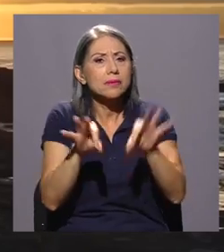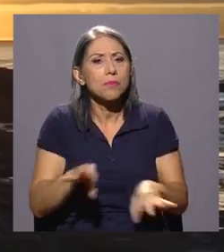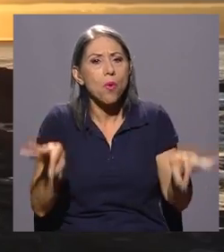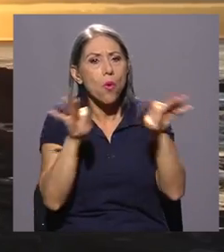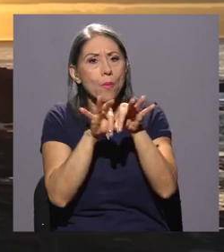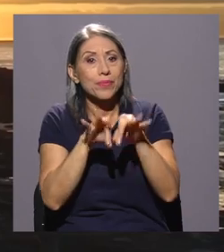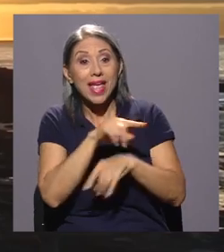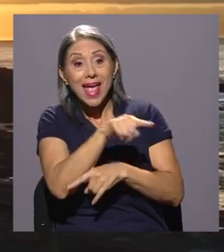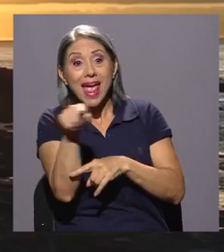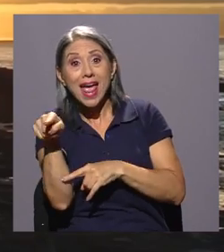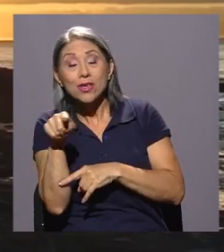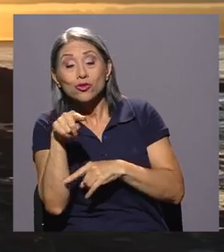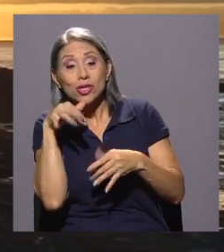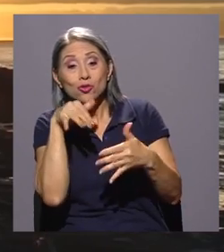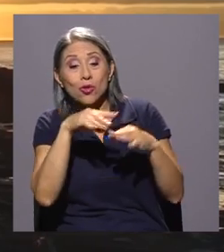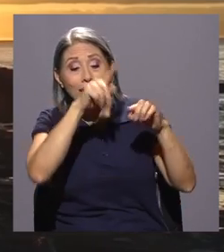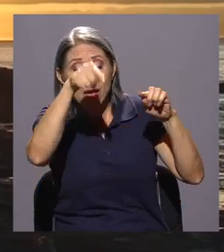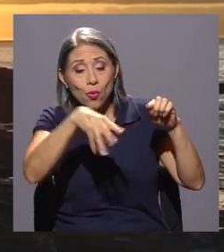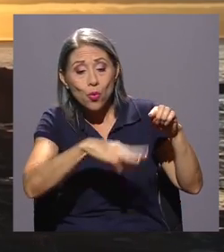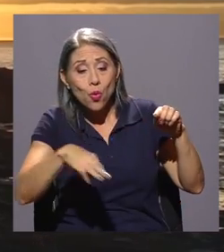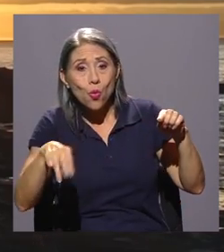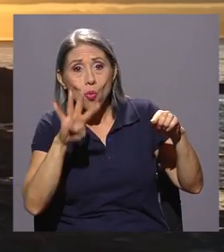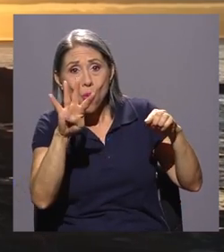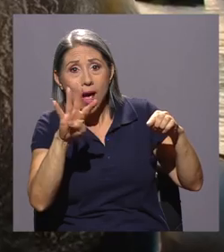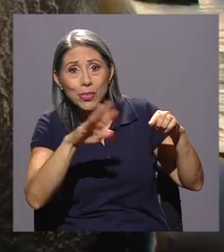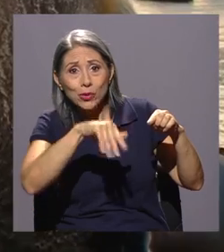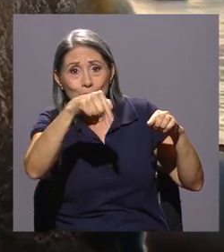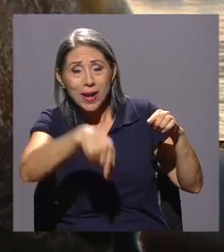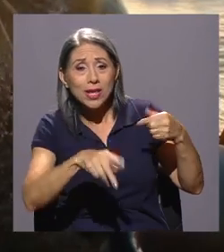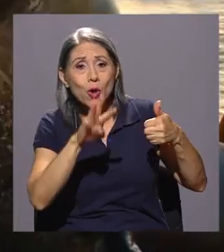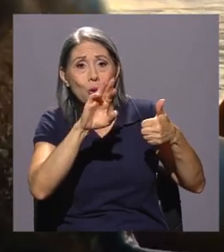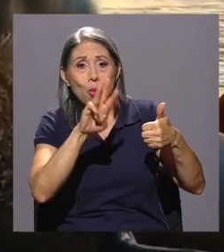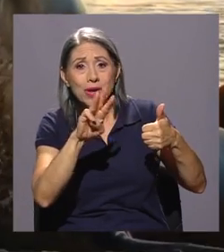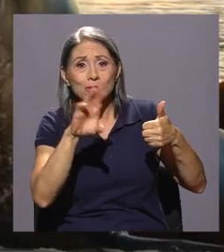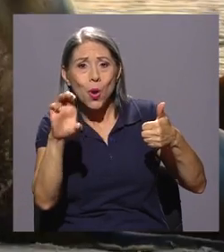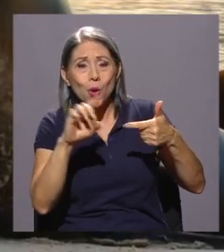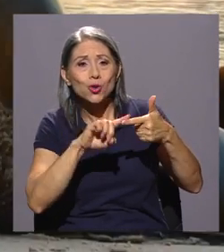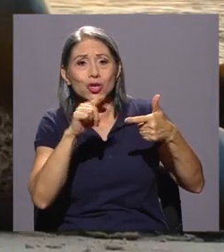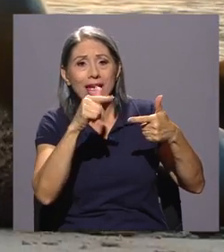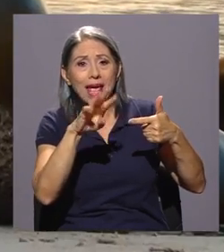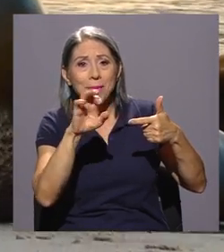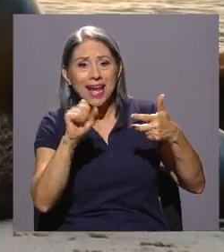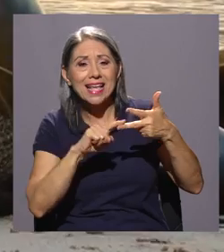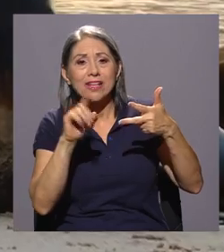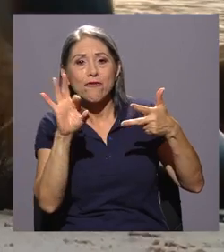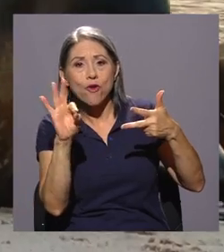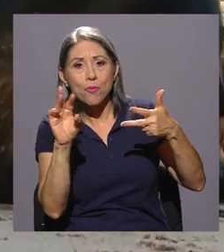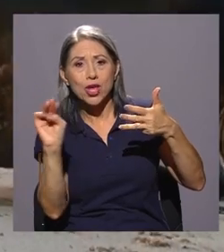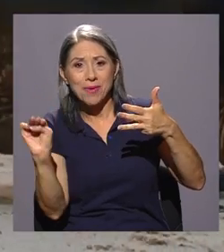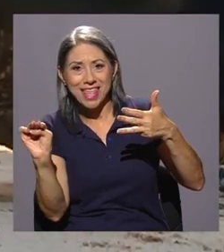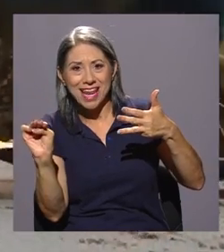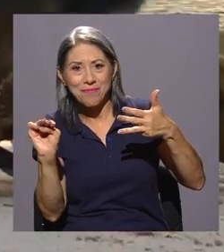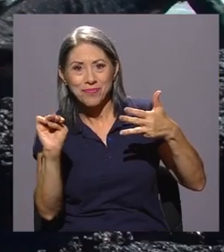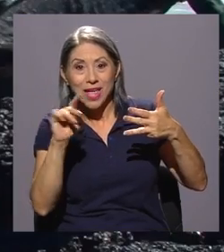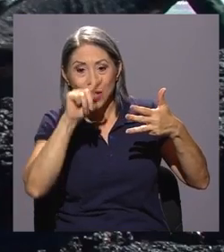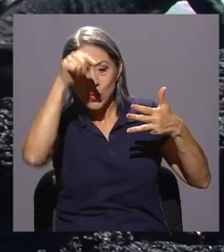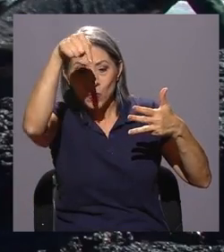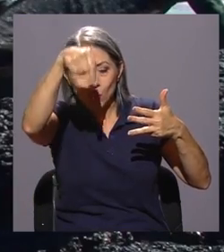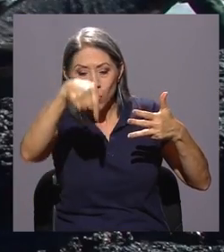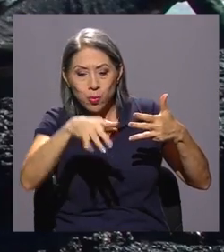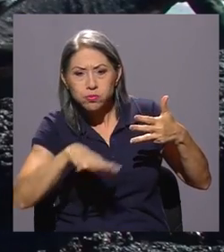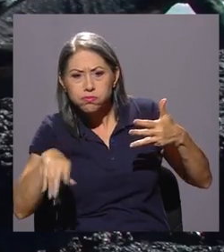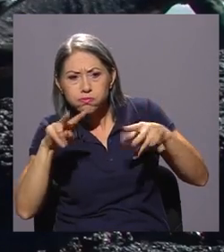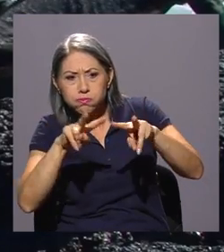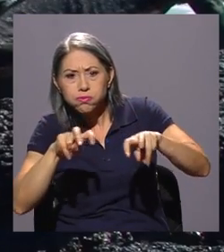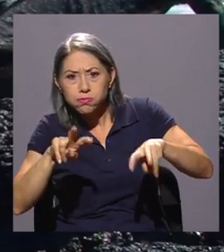El equipo estudiará cuatro montes submarinos, West Cocos, Las Gemelas, Paramount y Medina, así como otros dos sitios